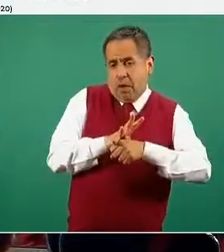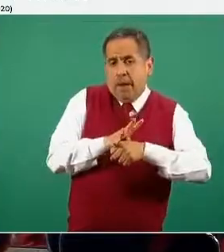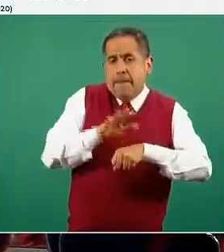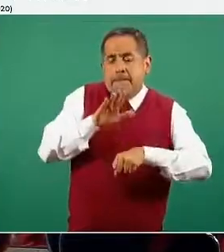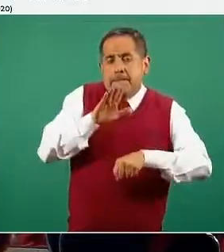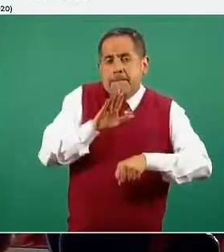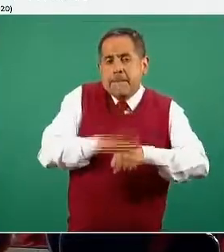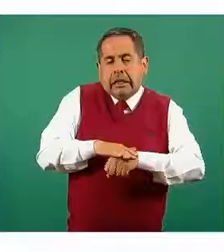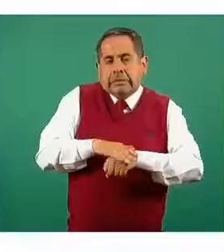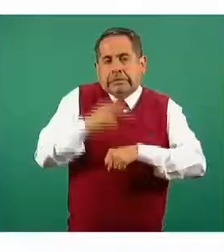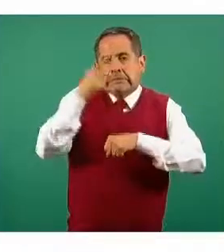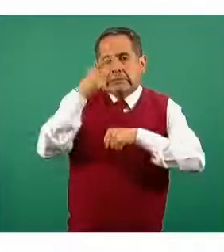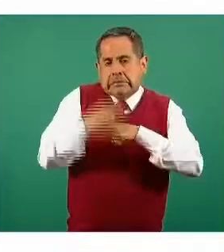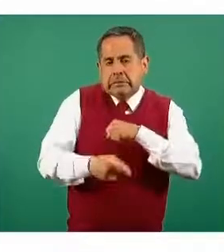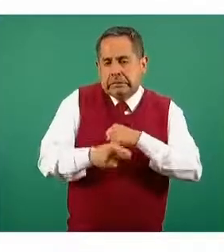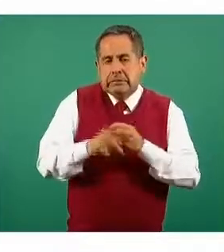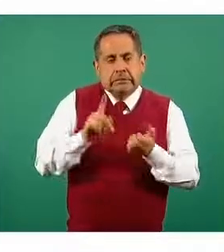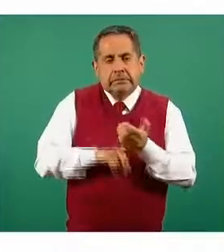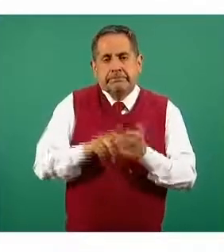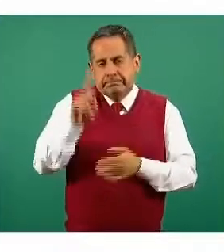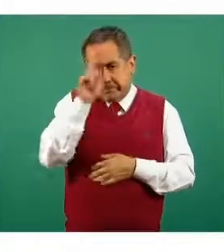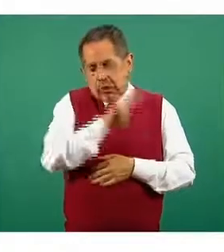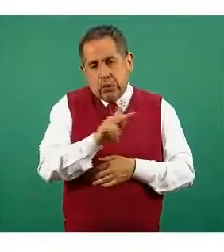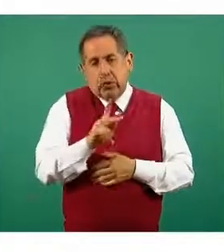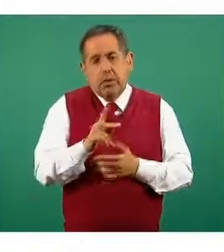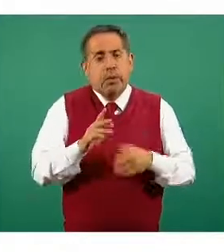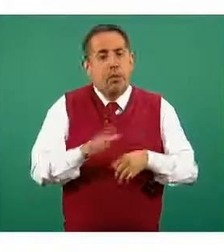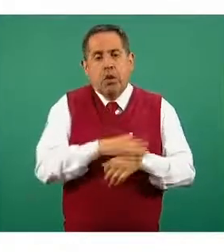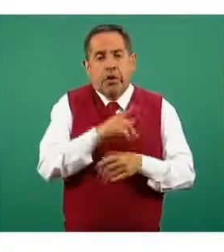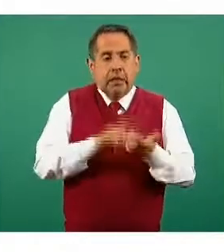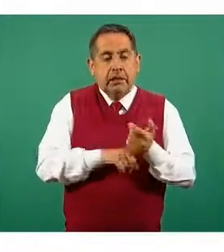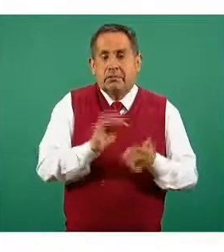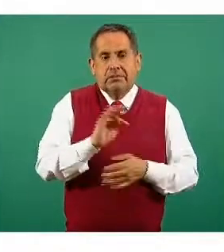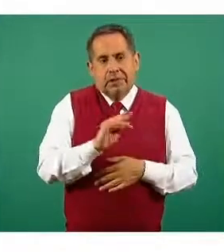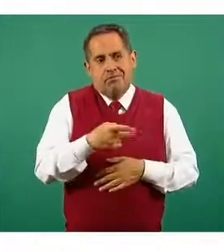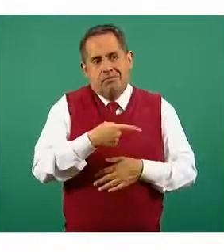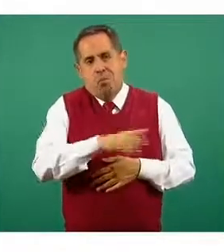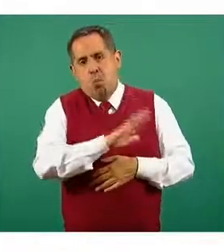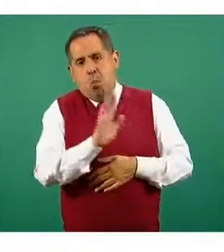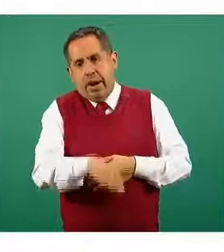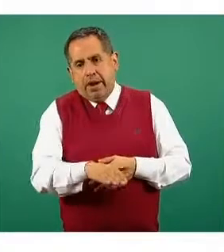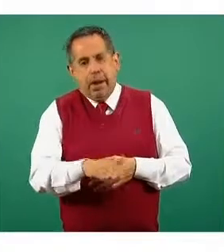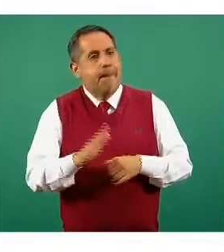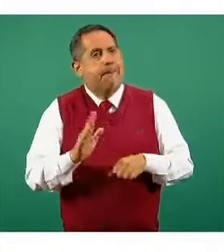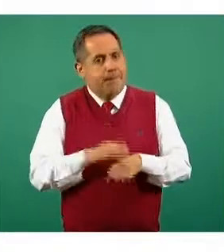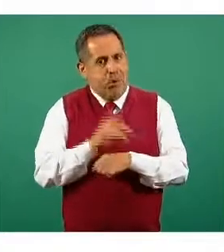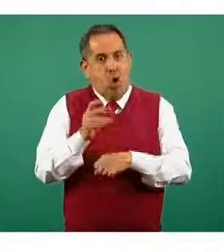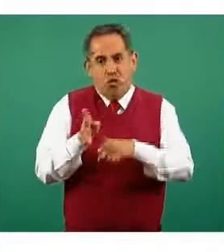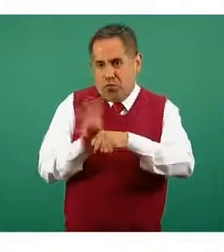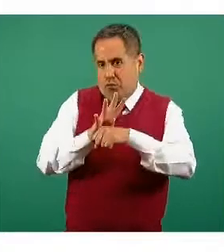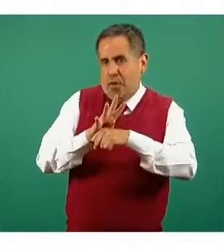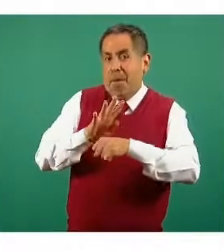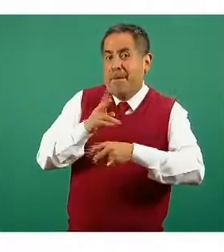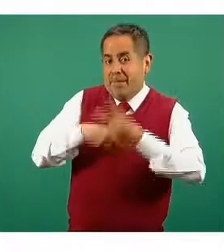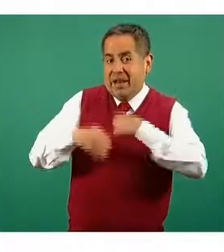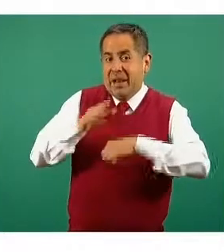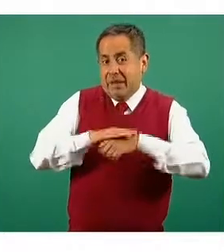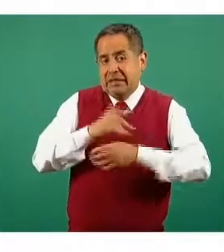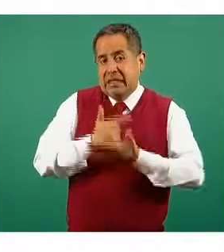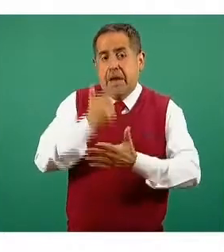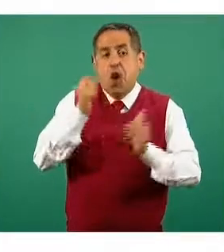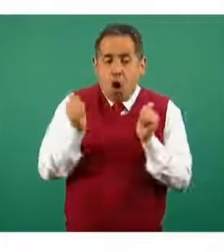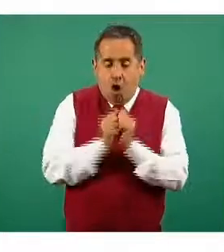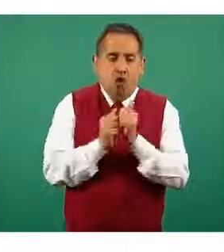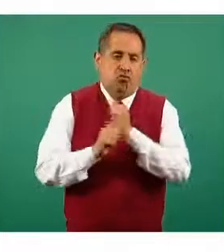importante de complicaciones y en su momento de poder fallecer a causa de estas complicaciones. El sistema de